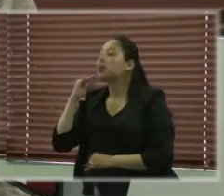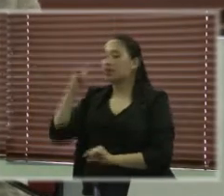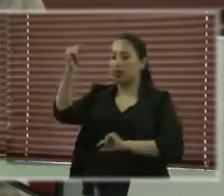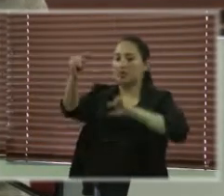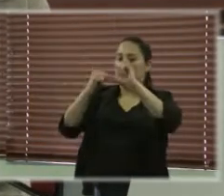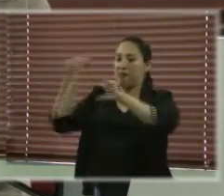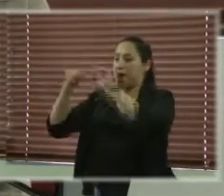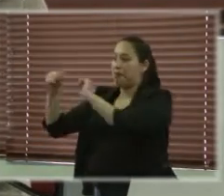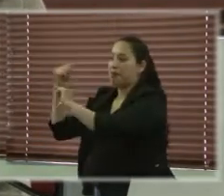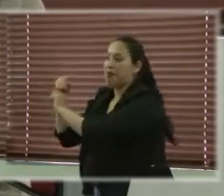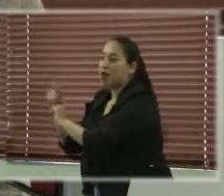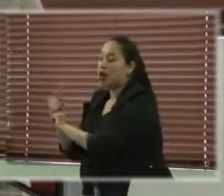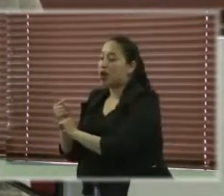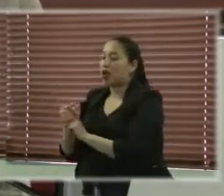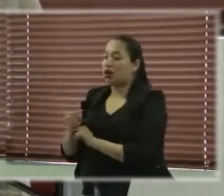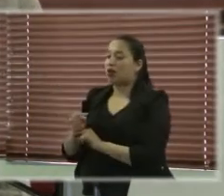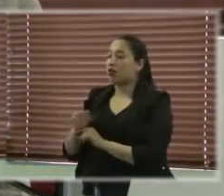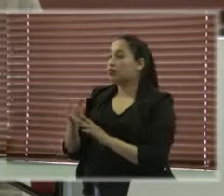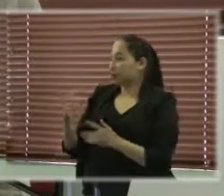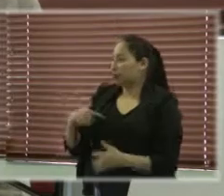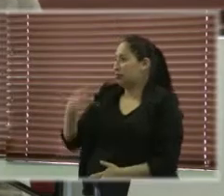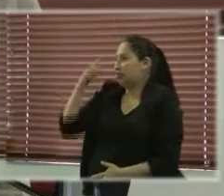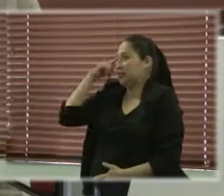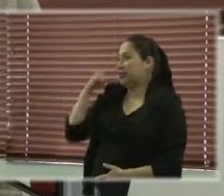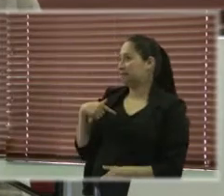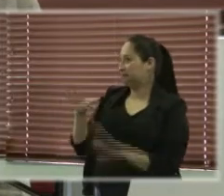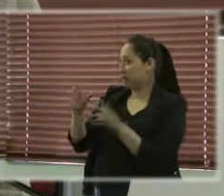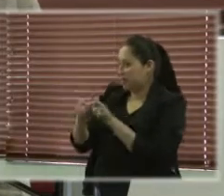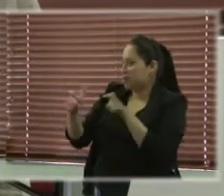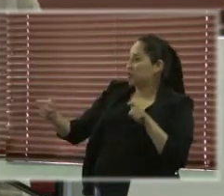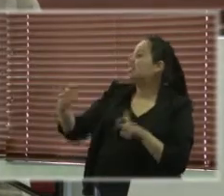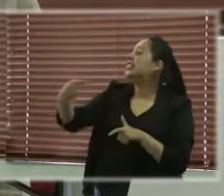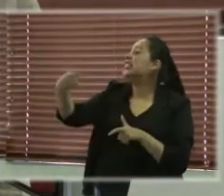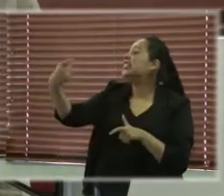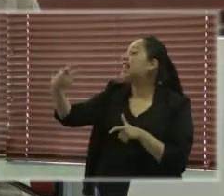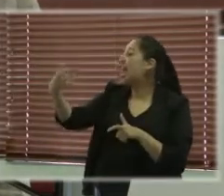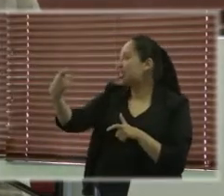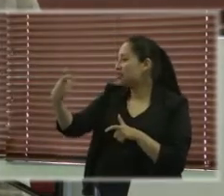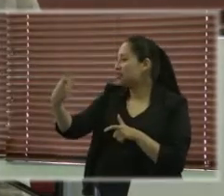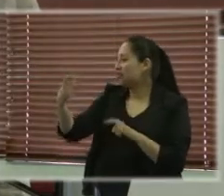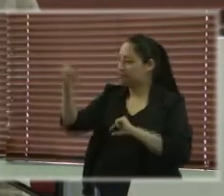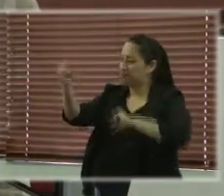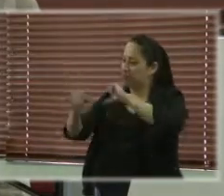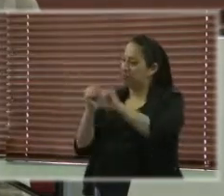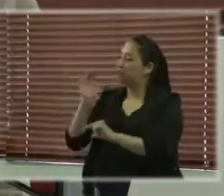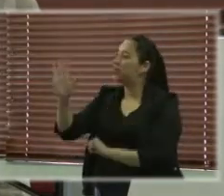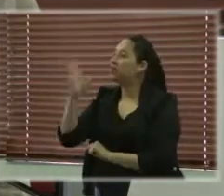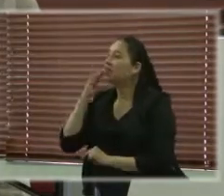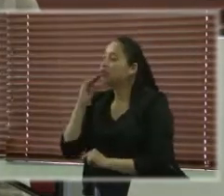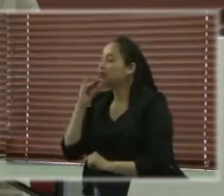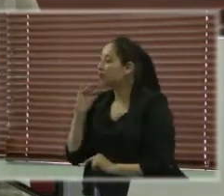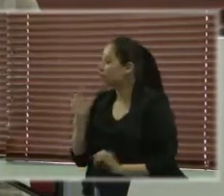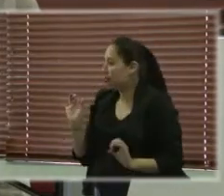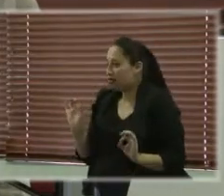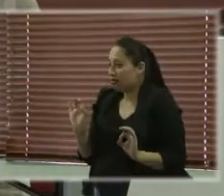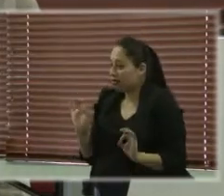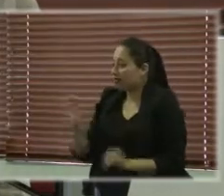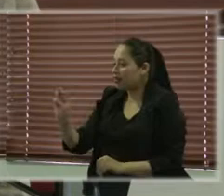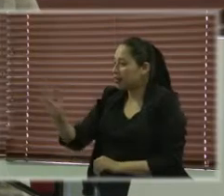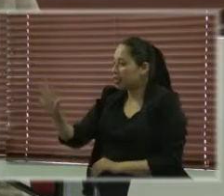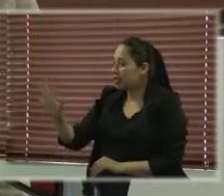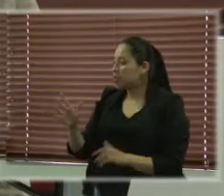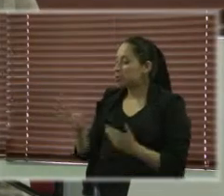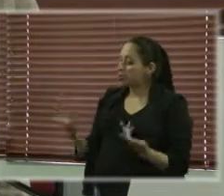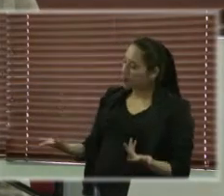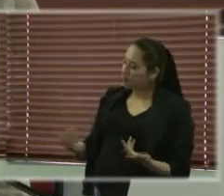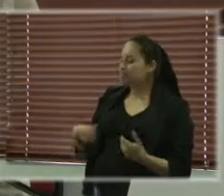Es cierto que el periodo de convocatoria incluso se amplió, porque al inicio habíamos dado un periodo como, si no estoy mal,